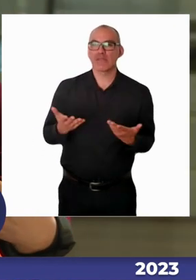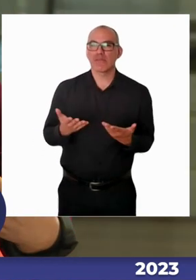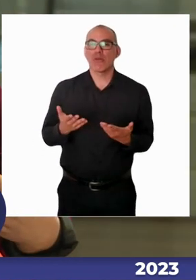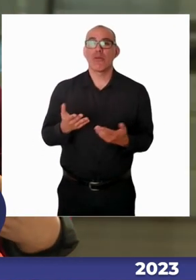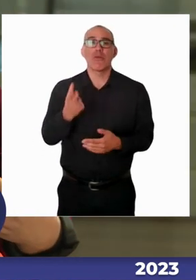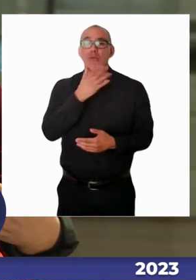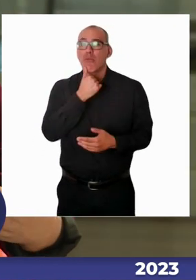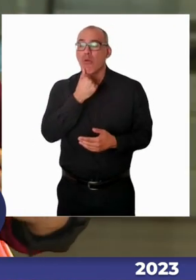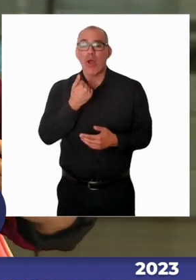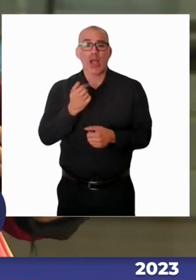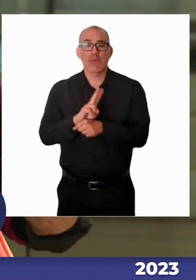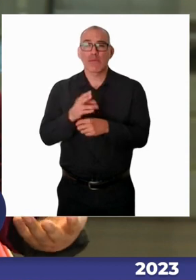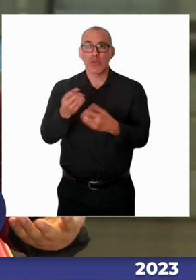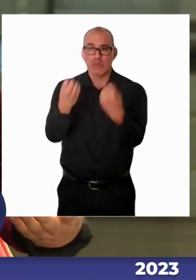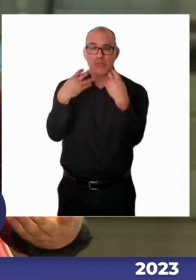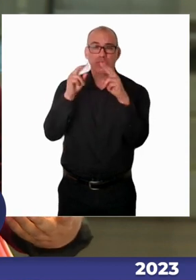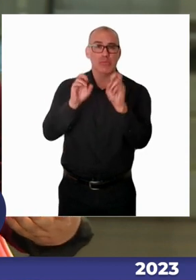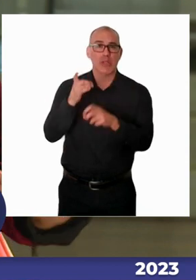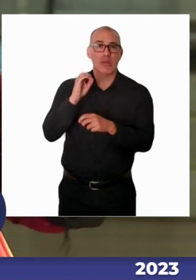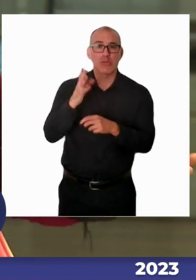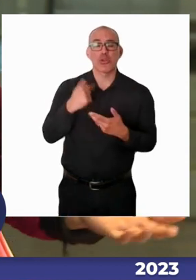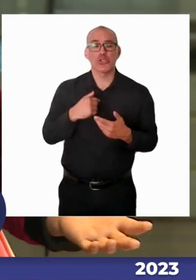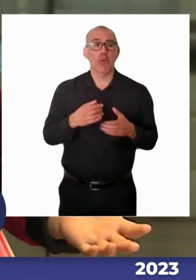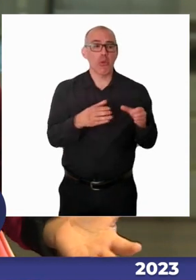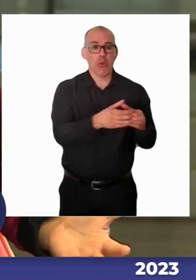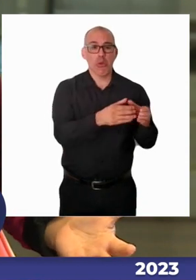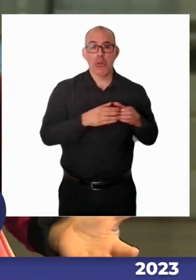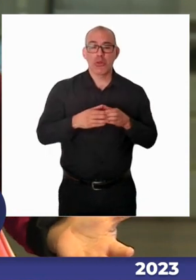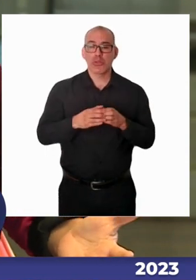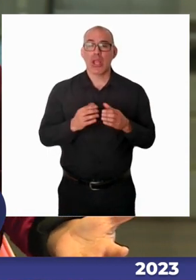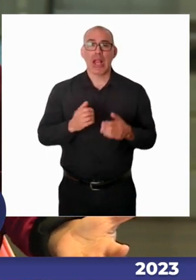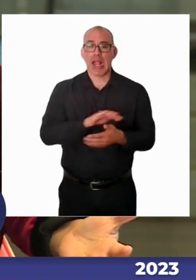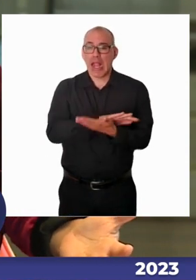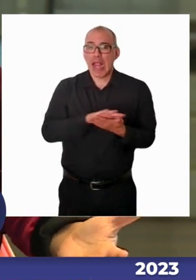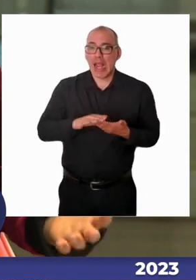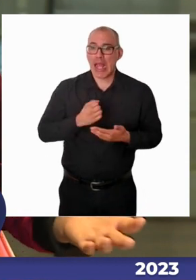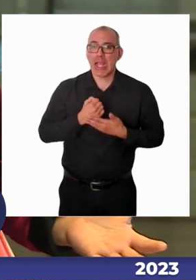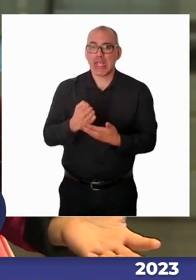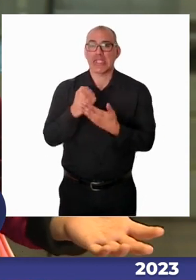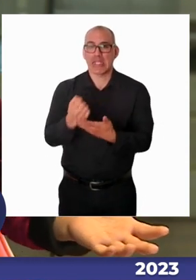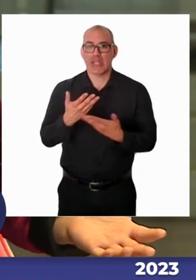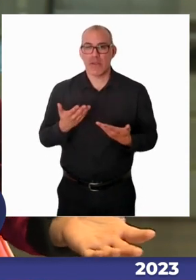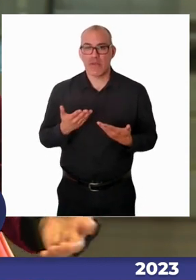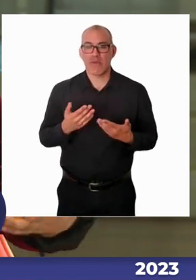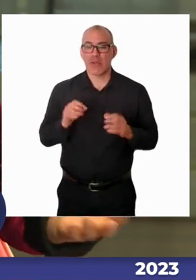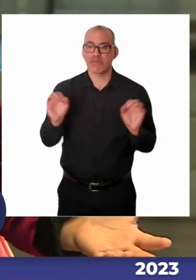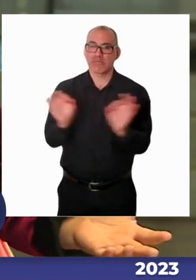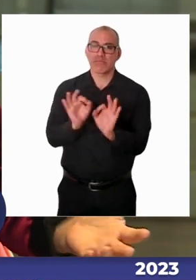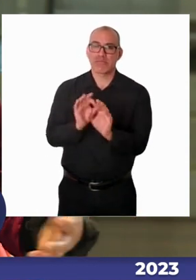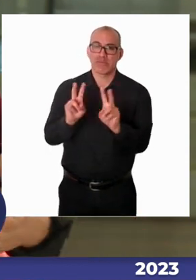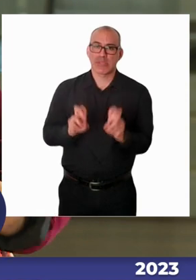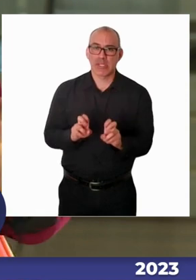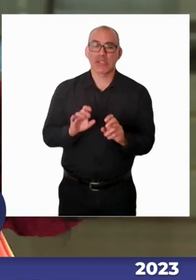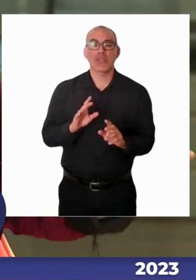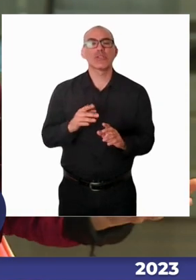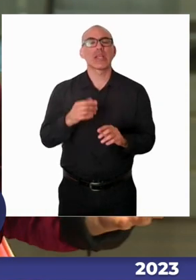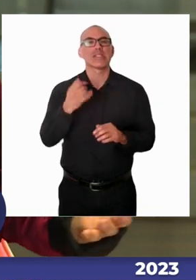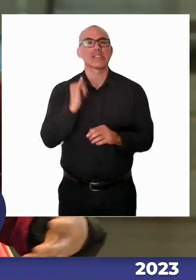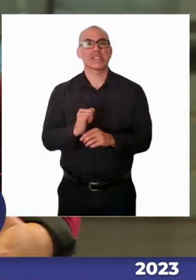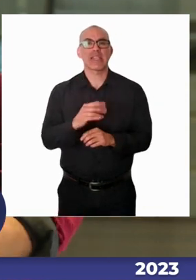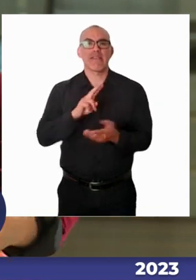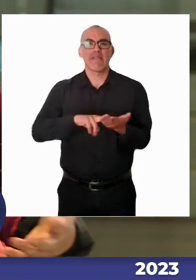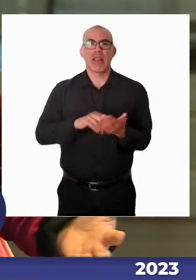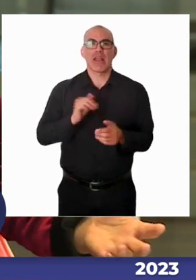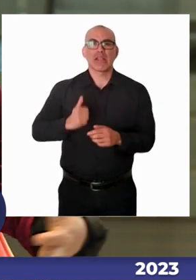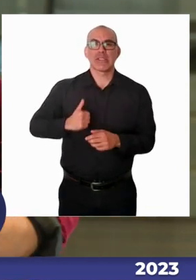de manera también personal, cuando nos toca. Yo no veía niños con síndrome de Down en la calle hasta que llegó mi Santiago y lo hice presente y me encontraba